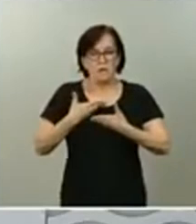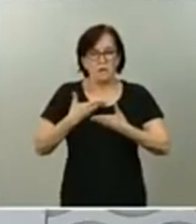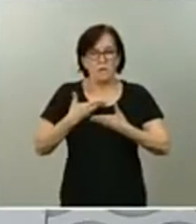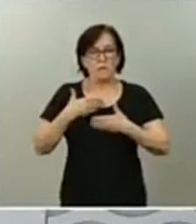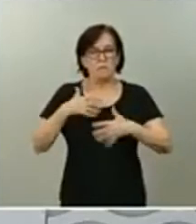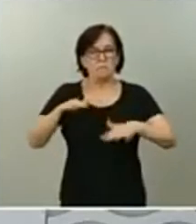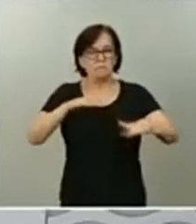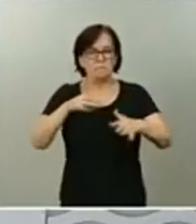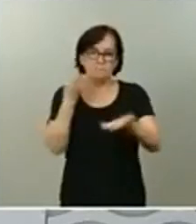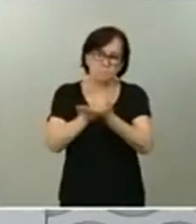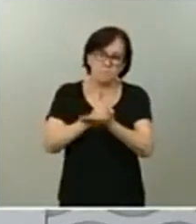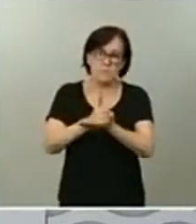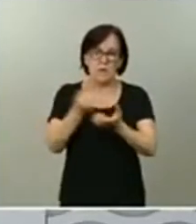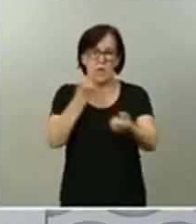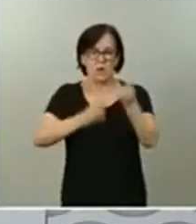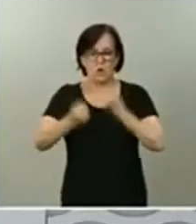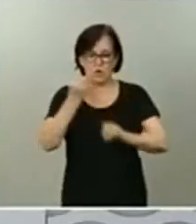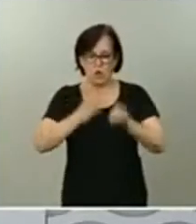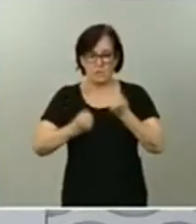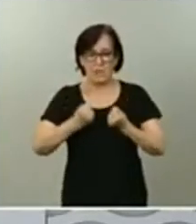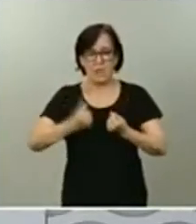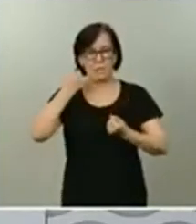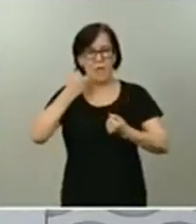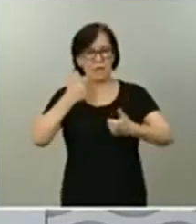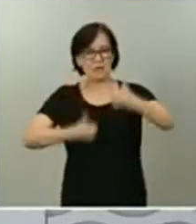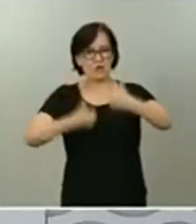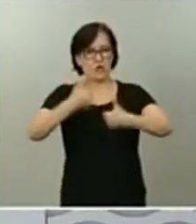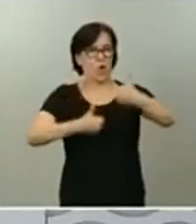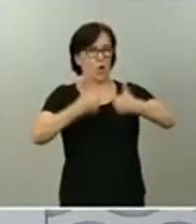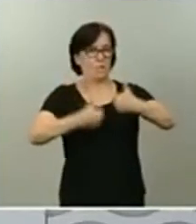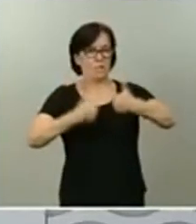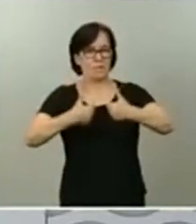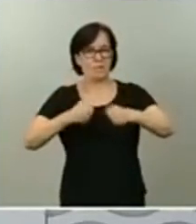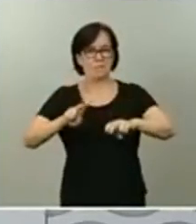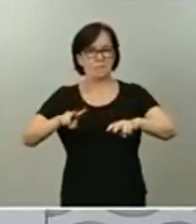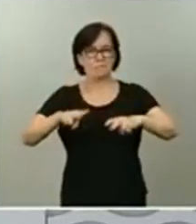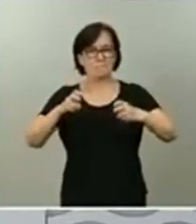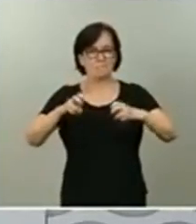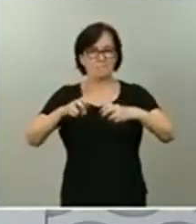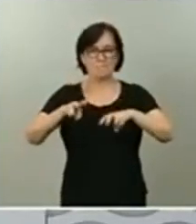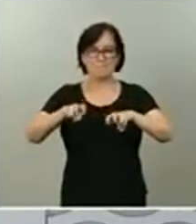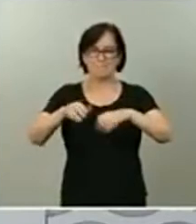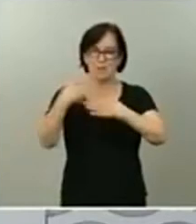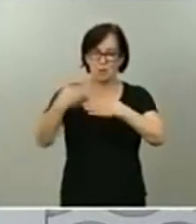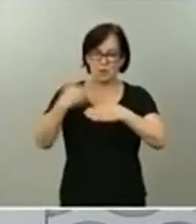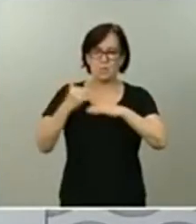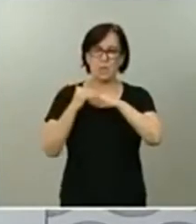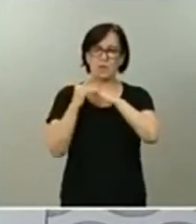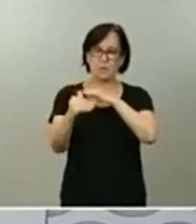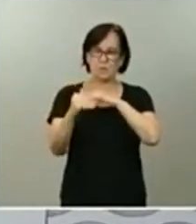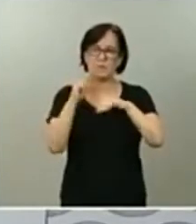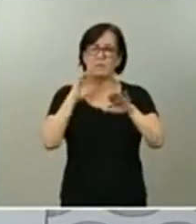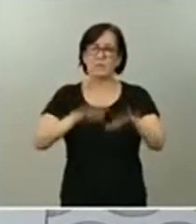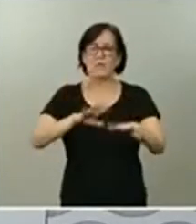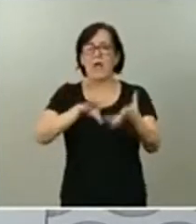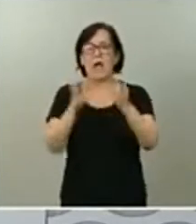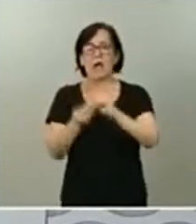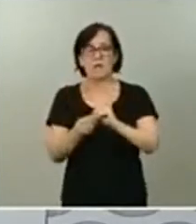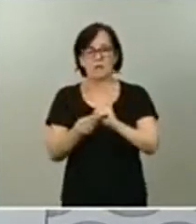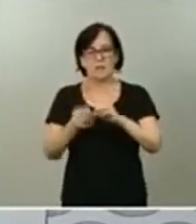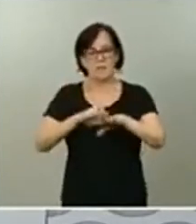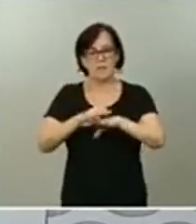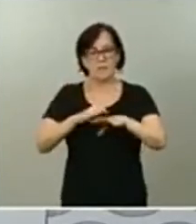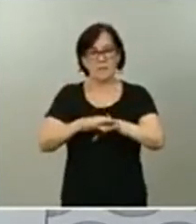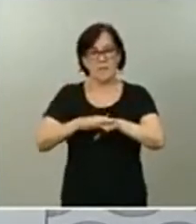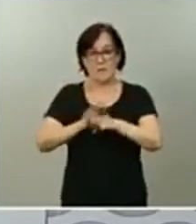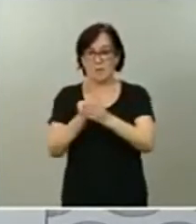economía, que la haga más competitiva, innovadora, sostenible, favoreciendo la adaptación del tejido productivo a